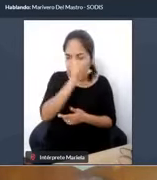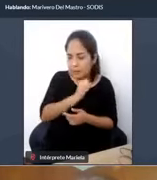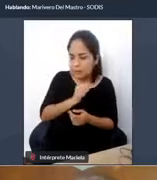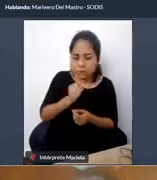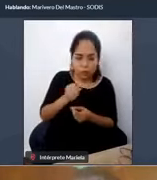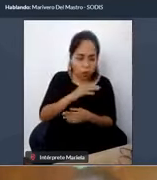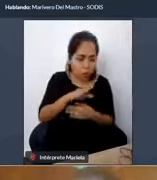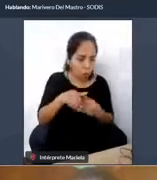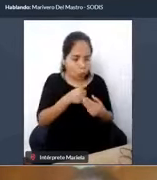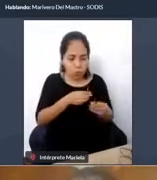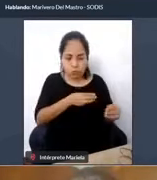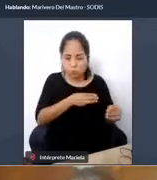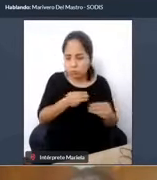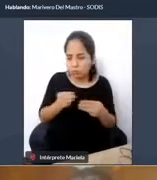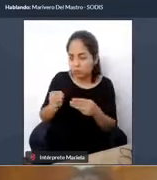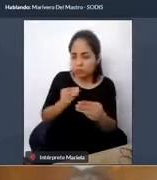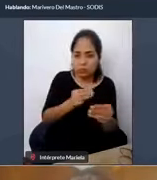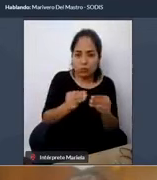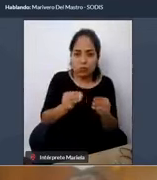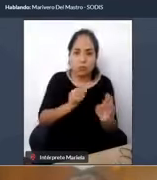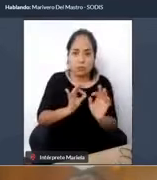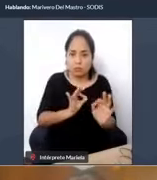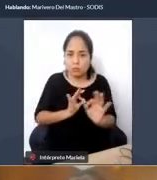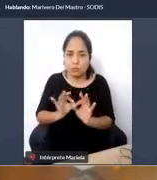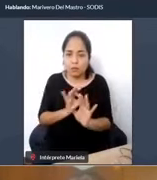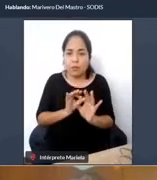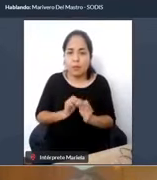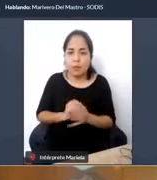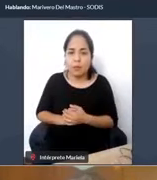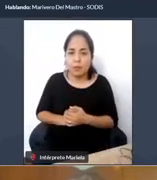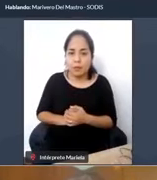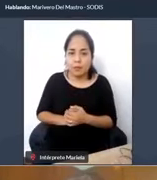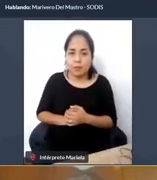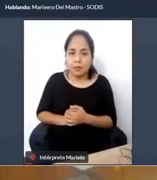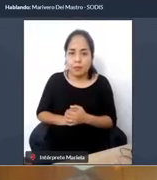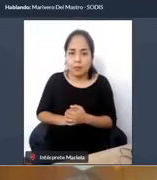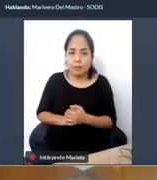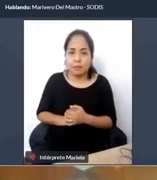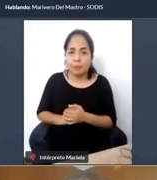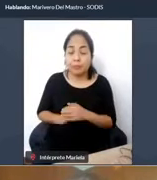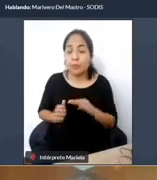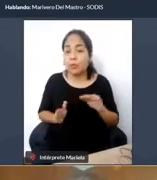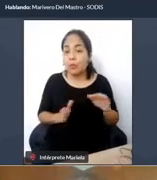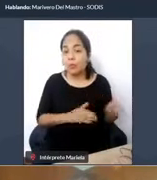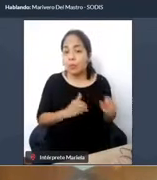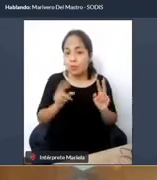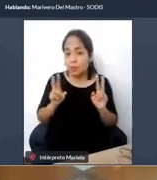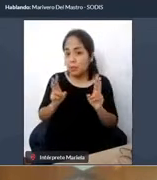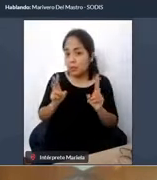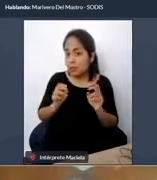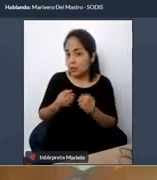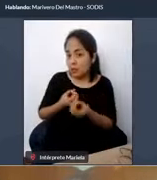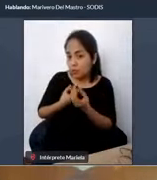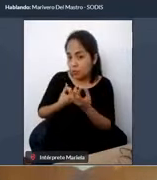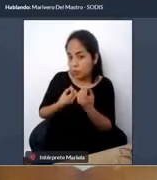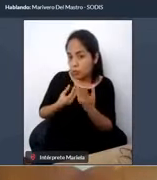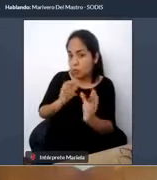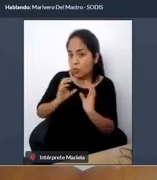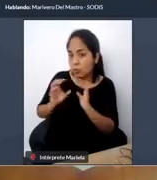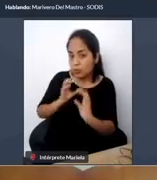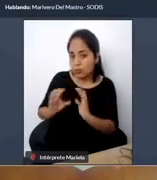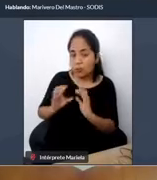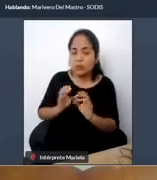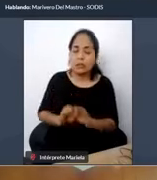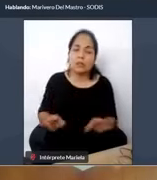accesibilidad a lo largo de la cadena. Por otro lado, en cuanto a la información y comunicación, también es